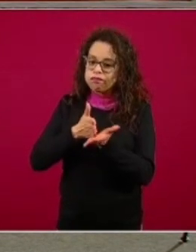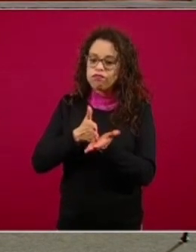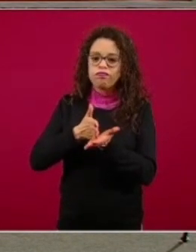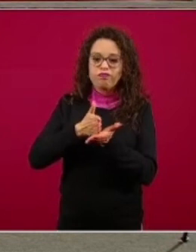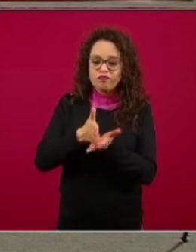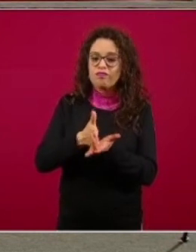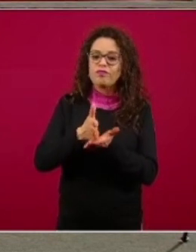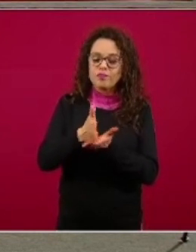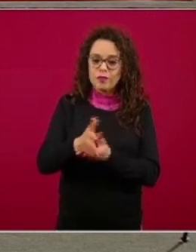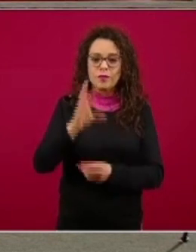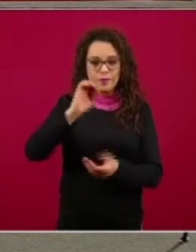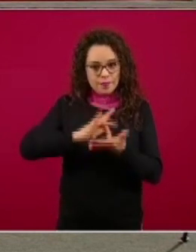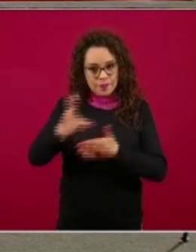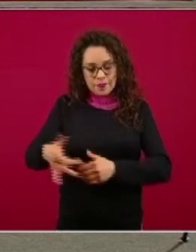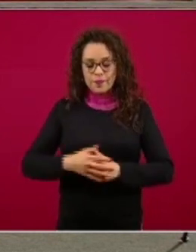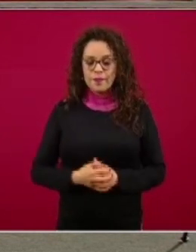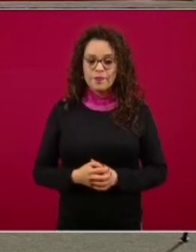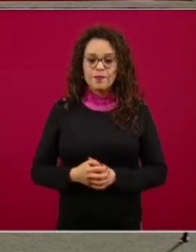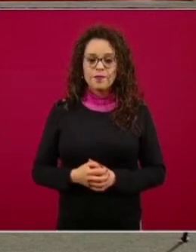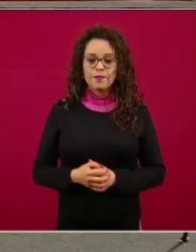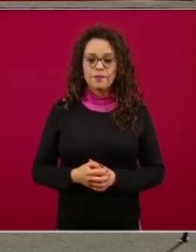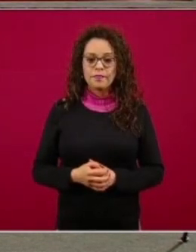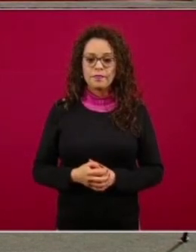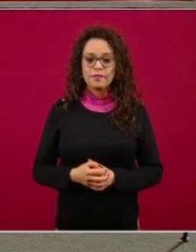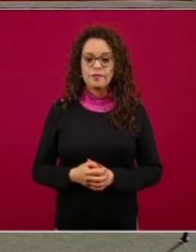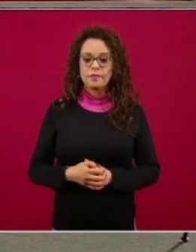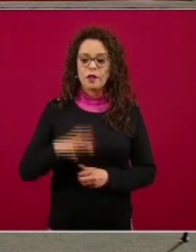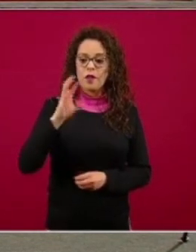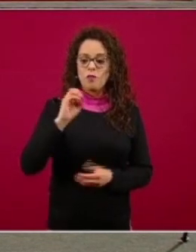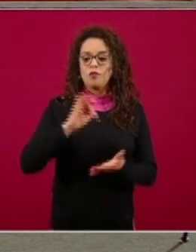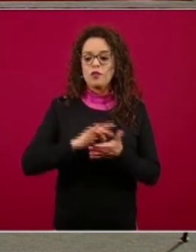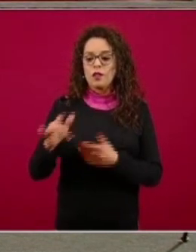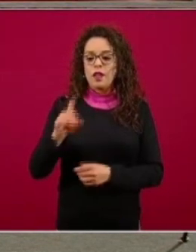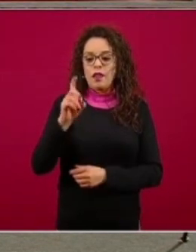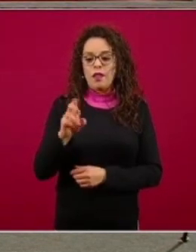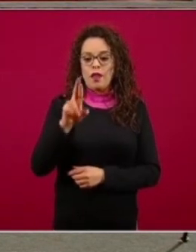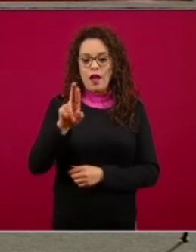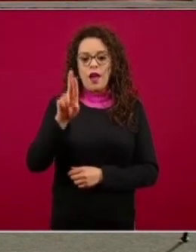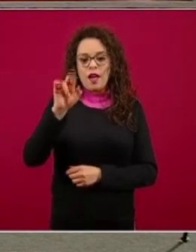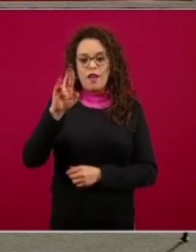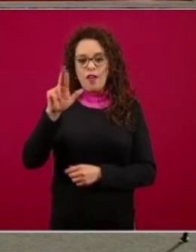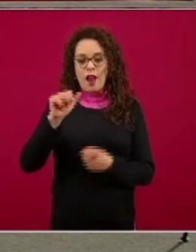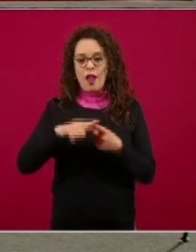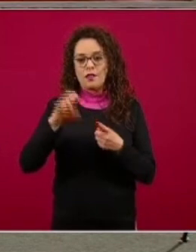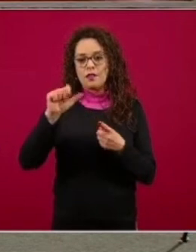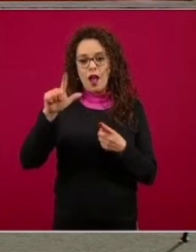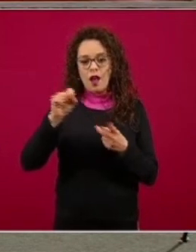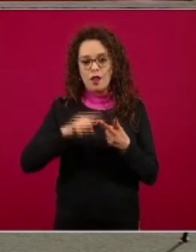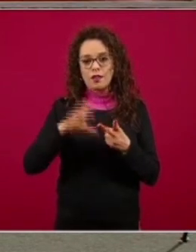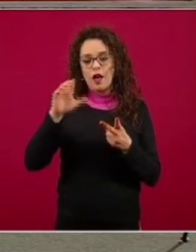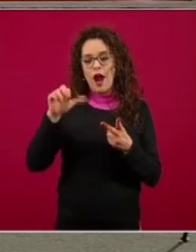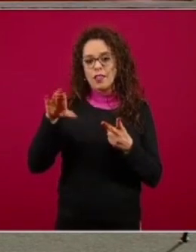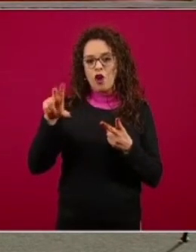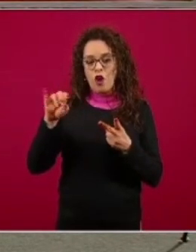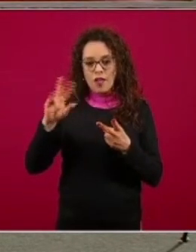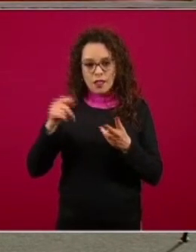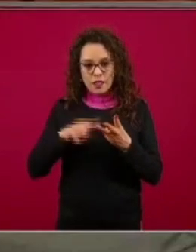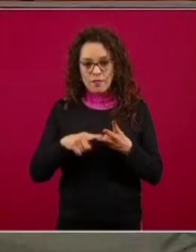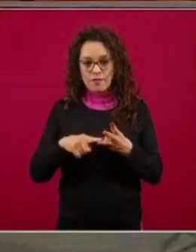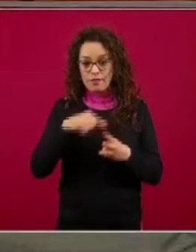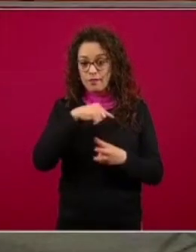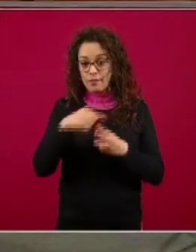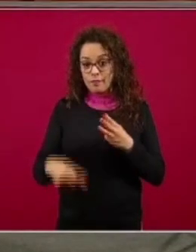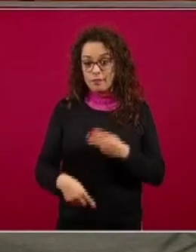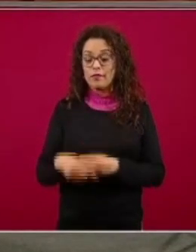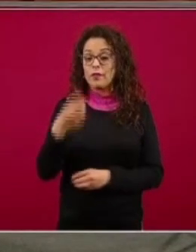Muchísimas gracias doctores Rivera Salas y Kersenovich directores de tres de los institutos